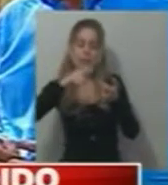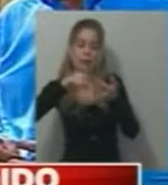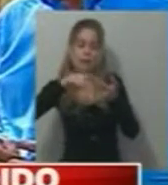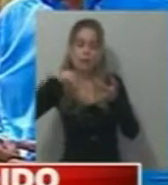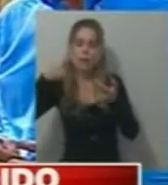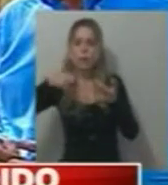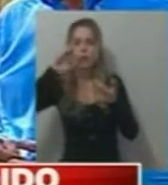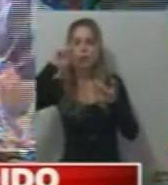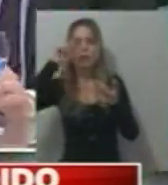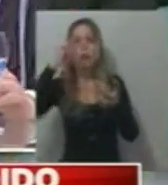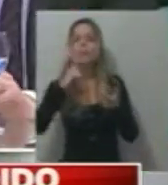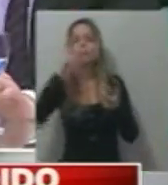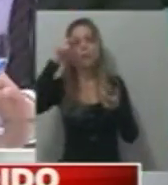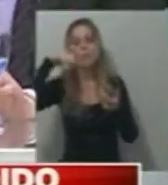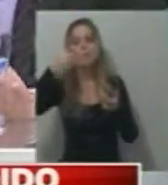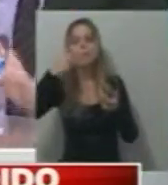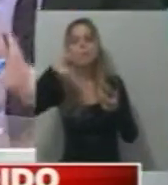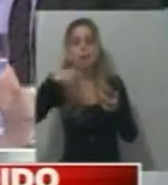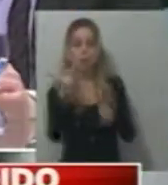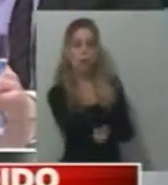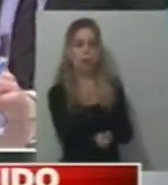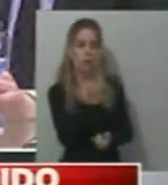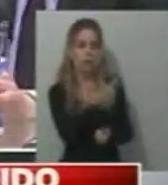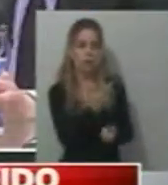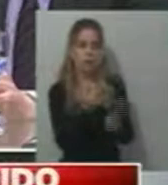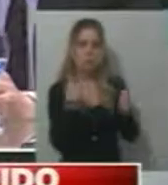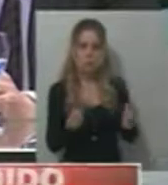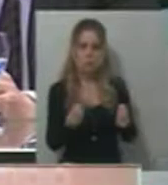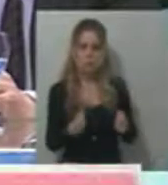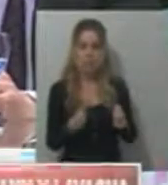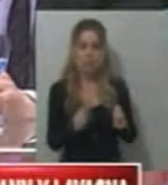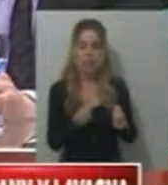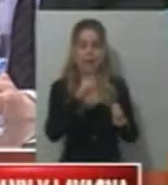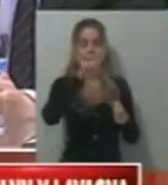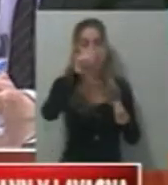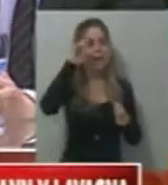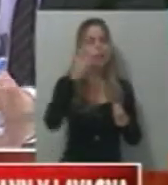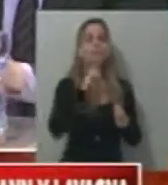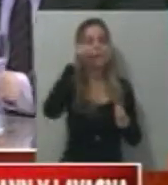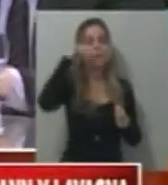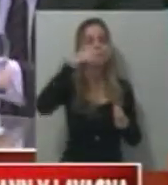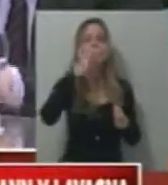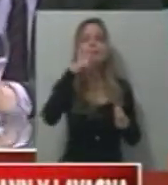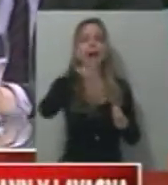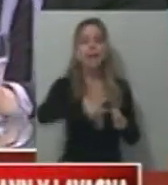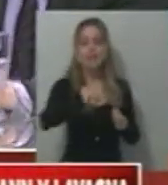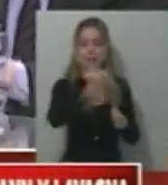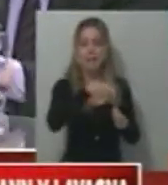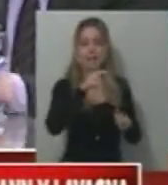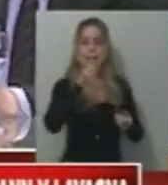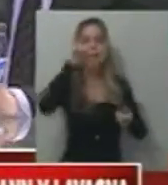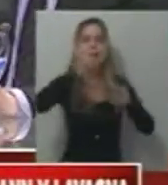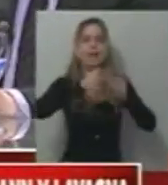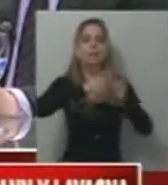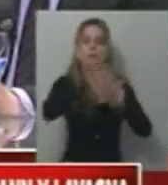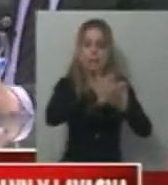Néstor Lavagna. ¿Qué le aporta Reutemann a Massa? Experiencia, peronismo, campo interior. Eso es